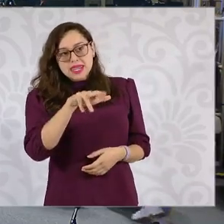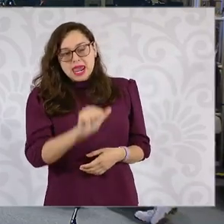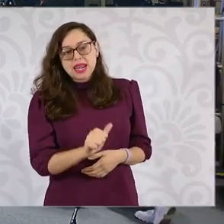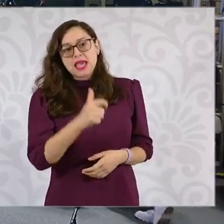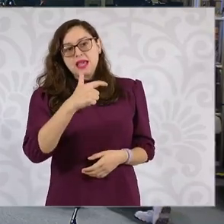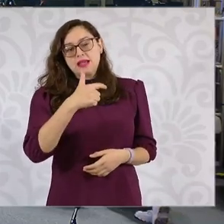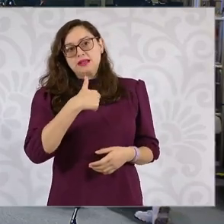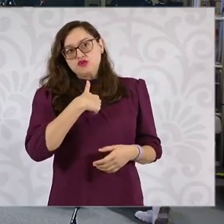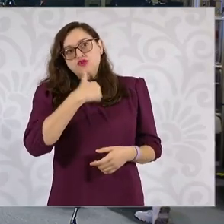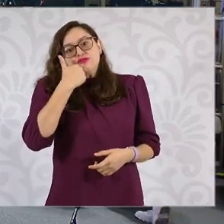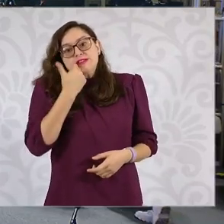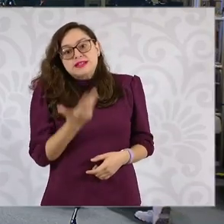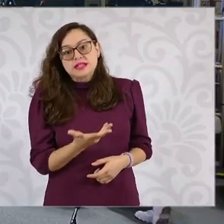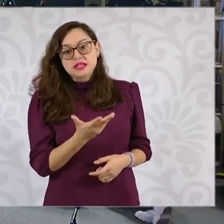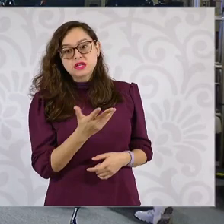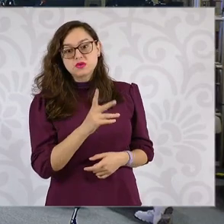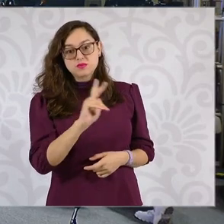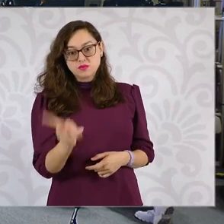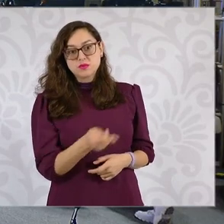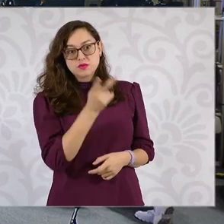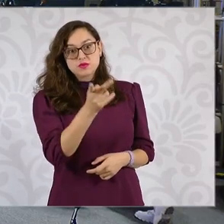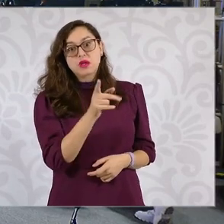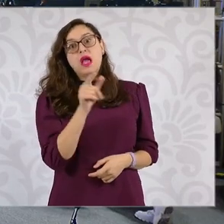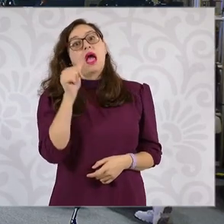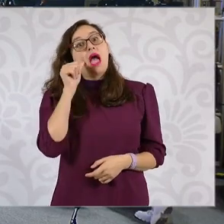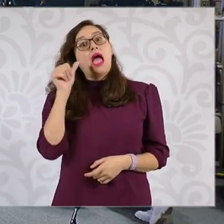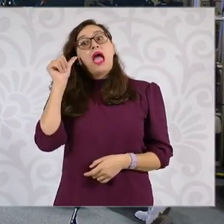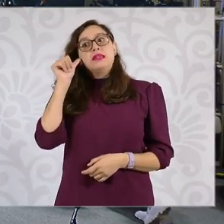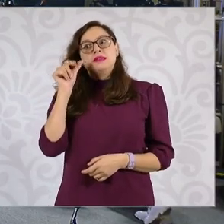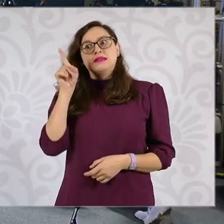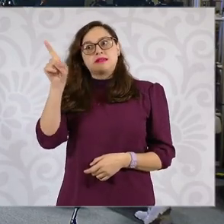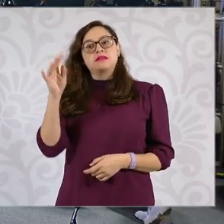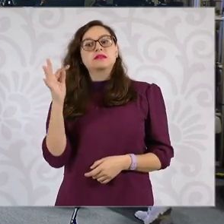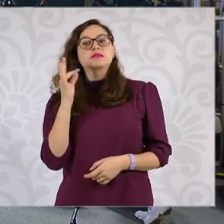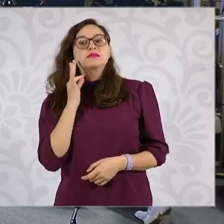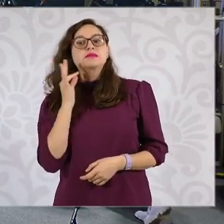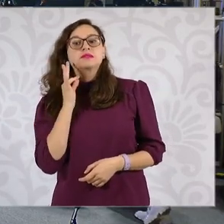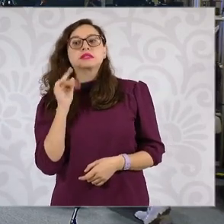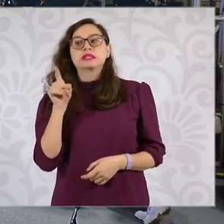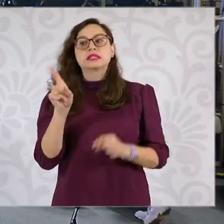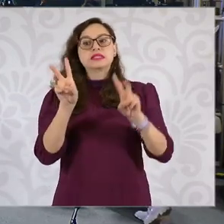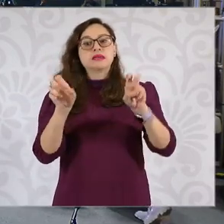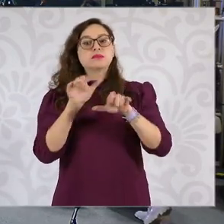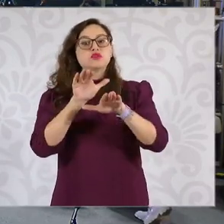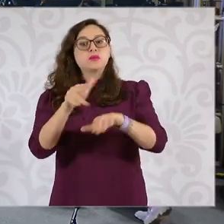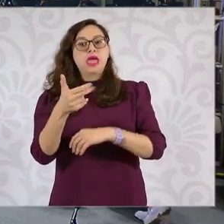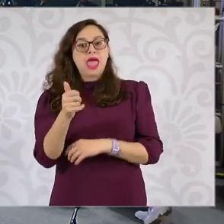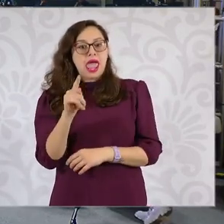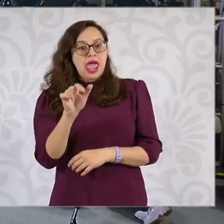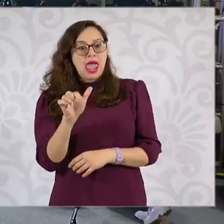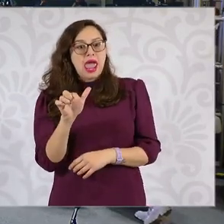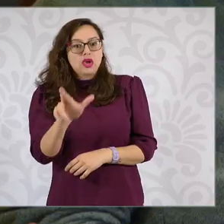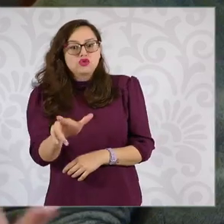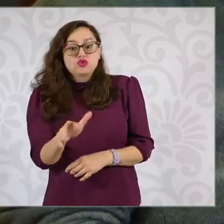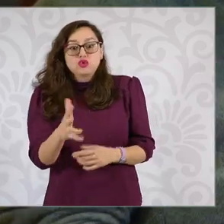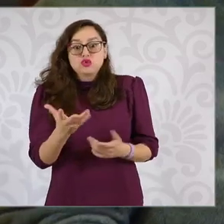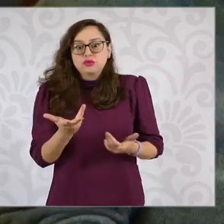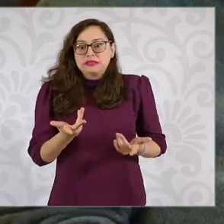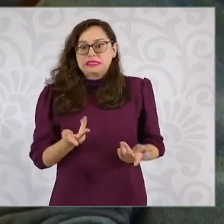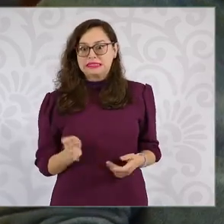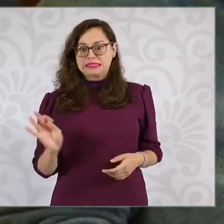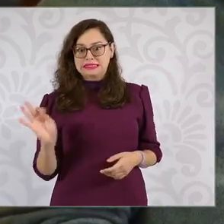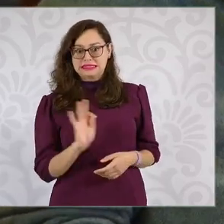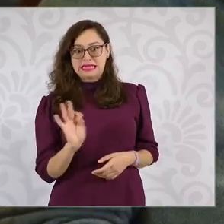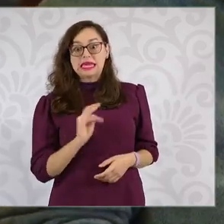Presidenta, retomando un poquito lo que dijo la Fiscalía General ayer sobre el caso de Héctor Cuen, ¿no sería necesario pues urgir una